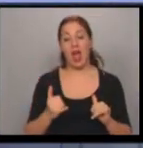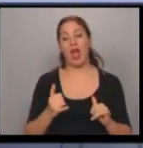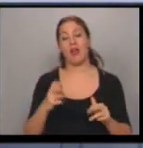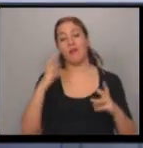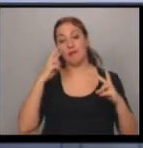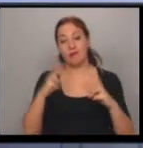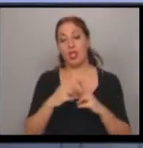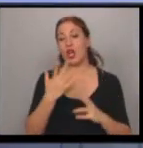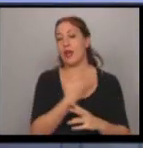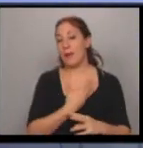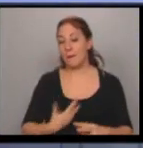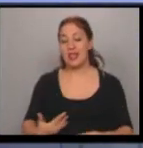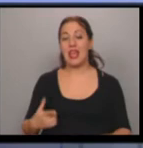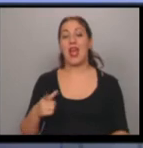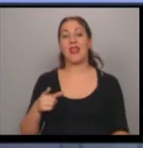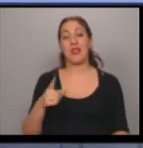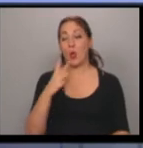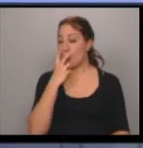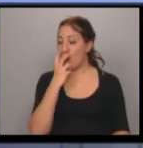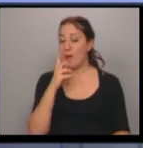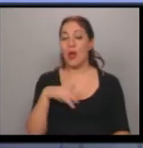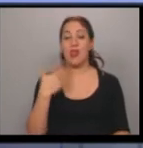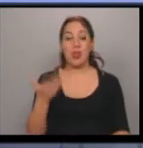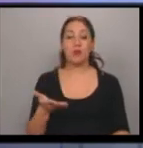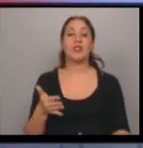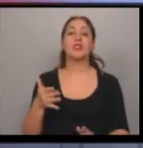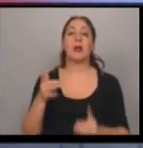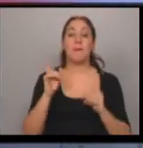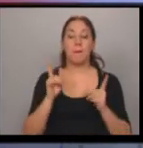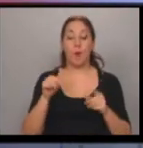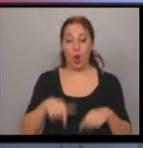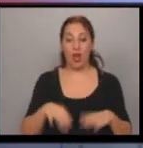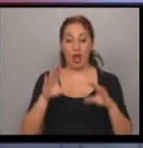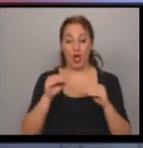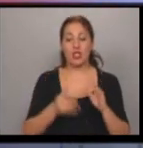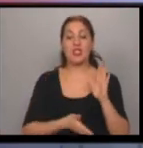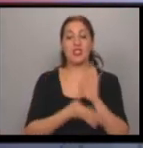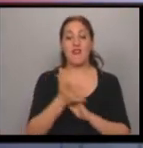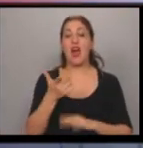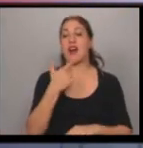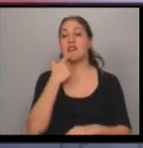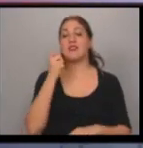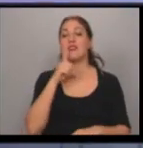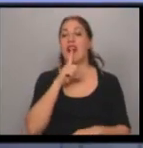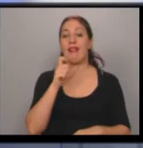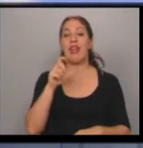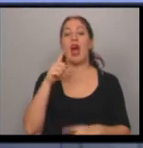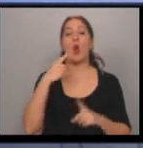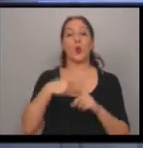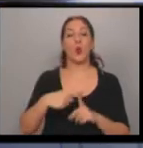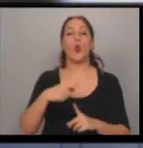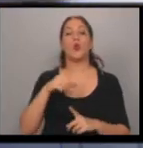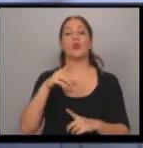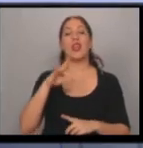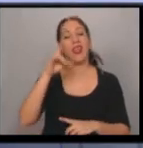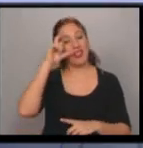encuentro con el presidente Evo Morales y luego se va a trasladar en la noche de hoy a Santa Cruz de la Sierra, que va a ser un poco la base operativa desde